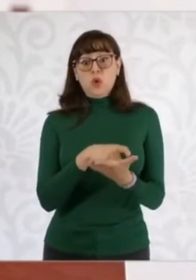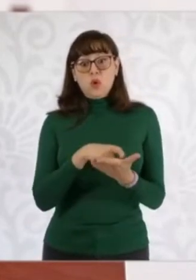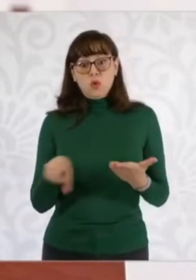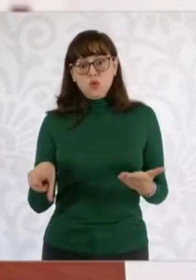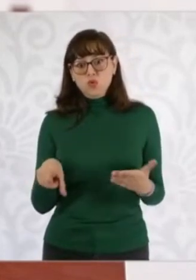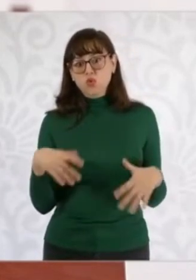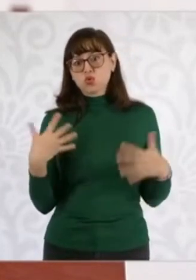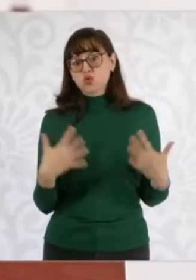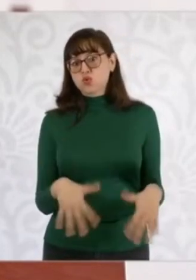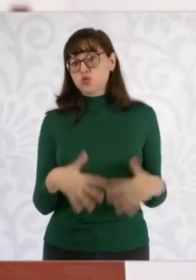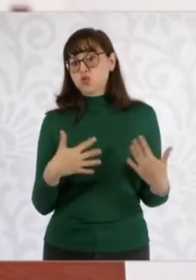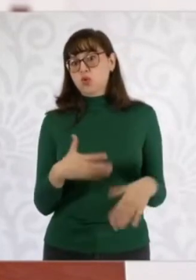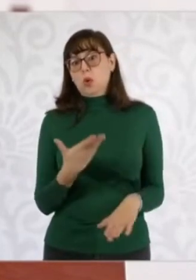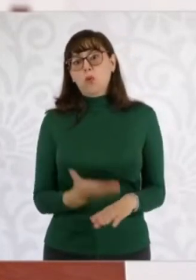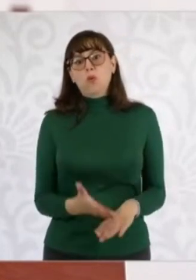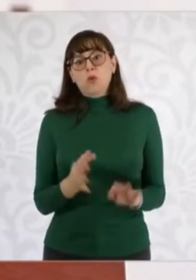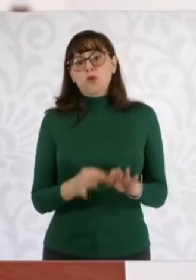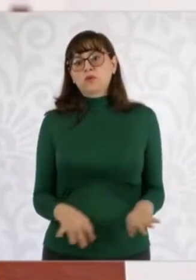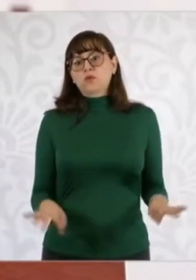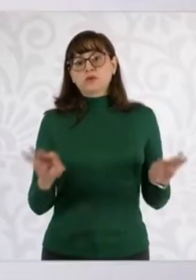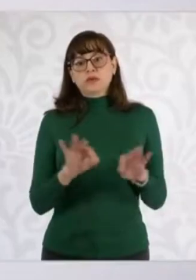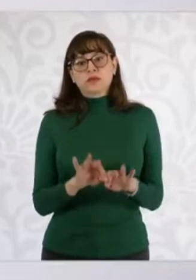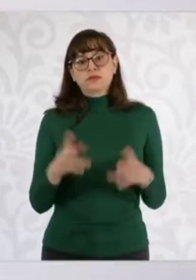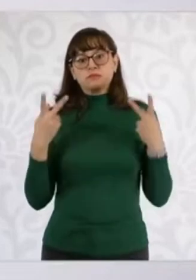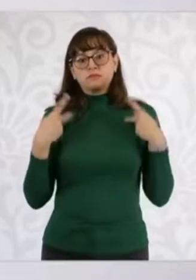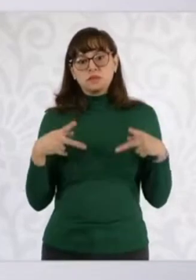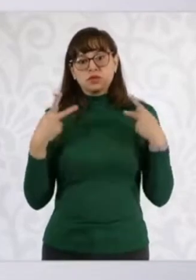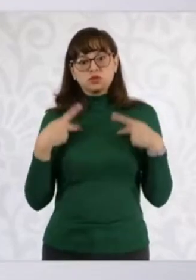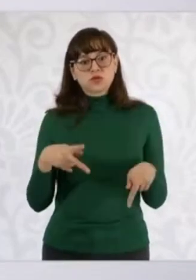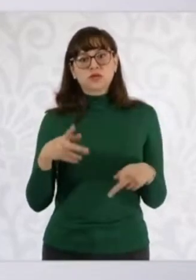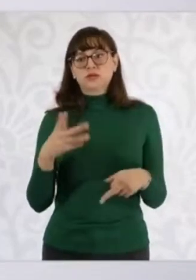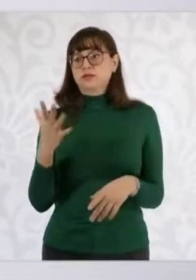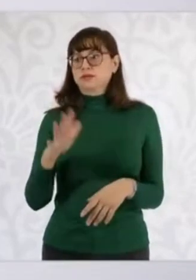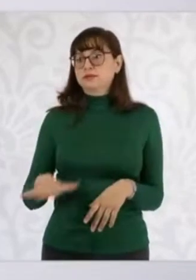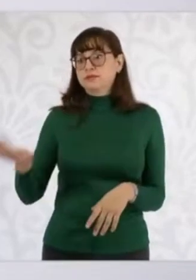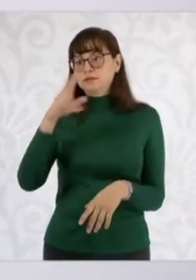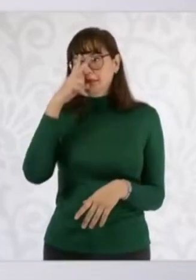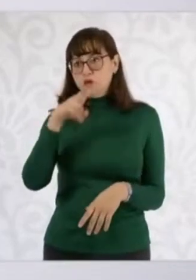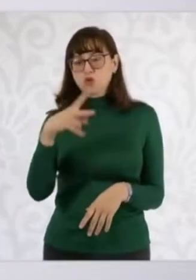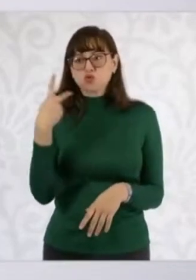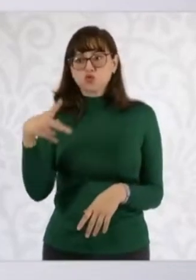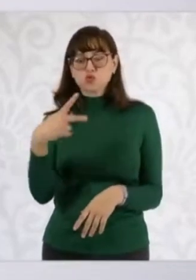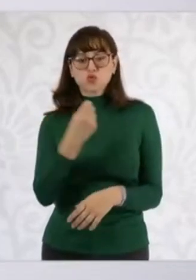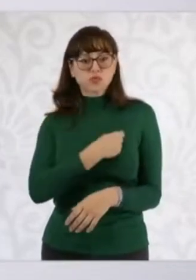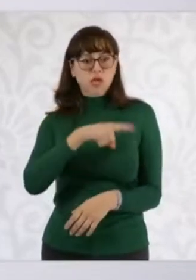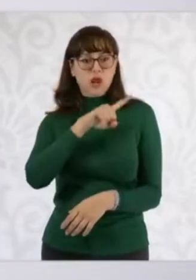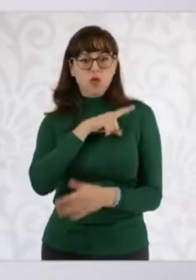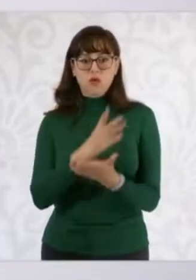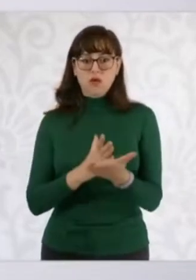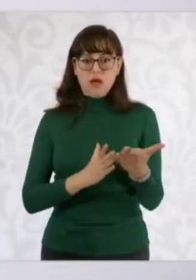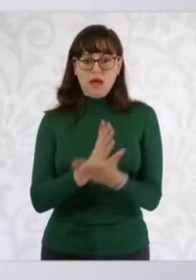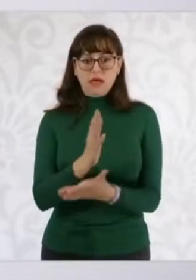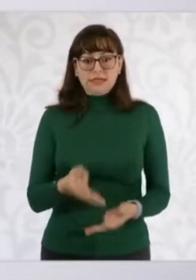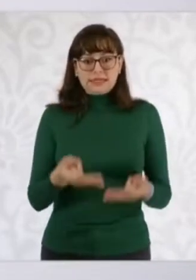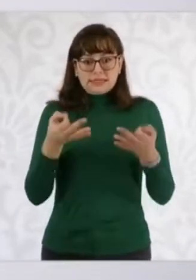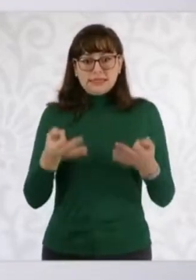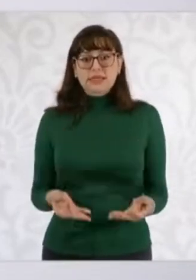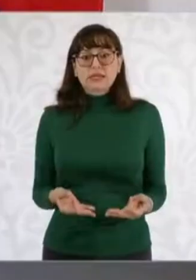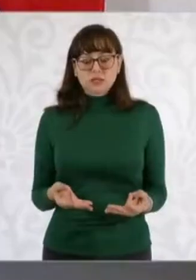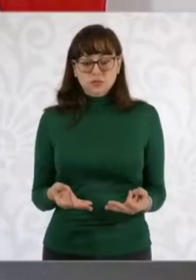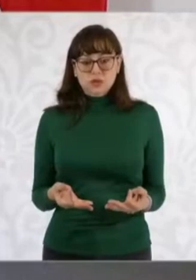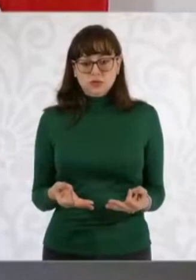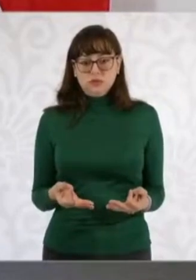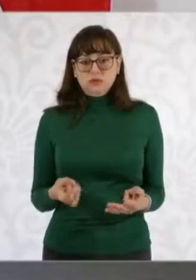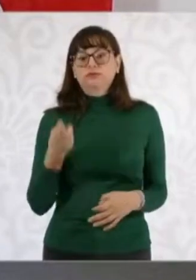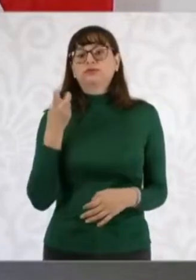para el acceso a la salud de las y los mexicanos. Esta es la manera en que se muestra